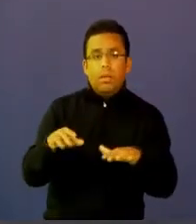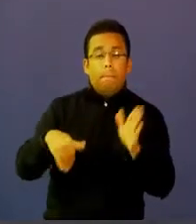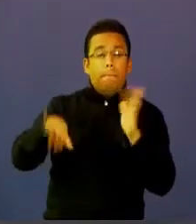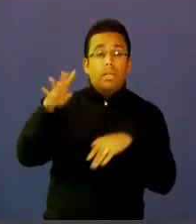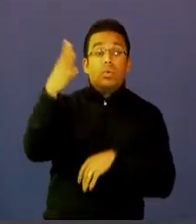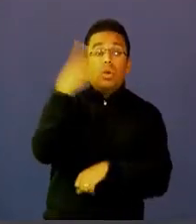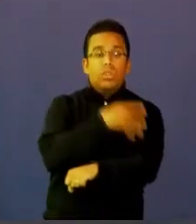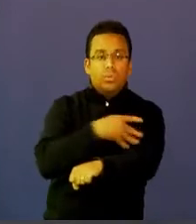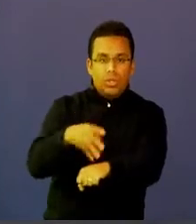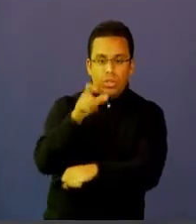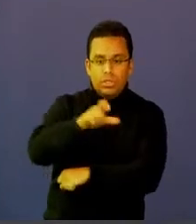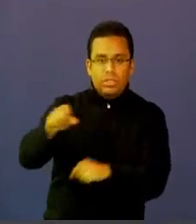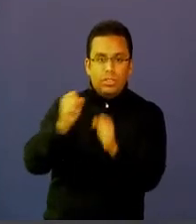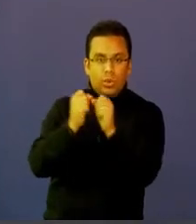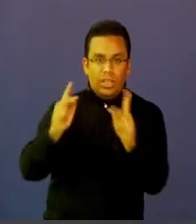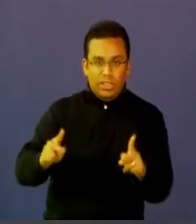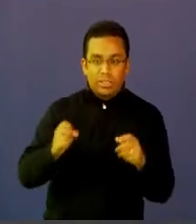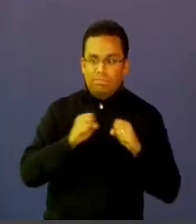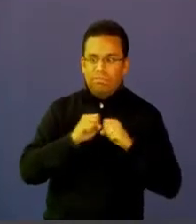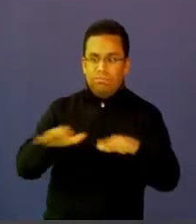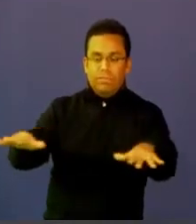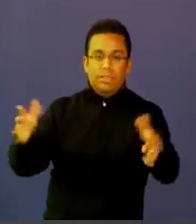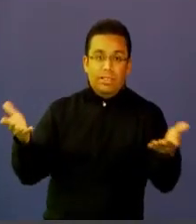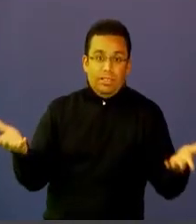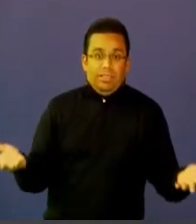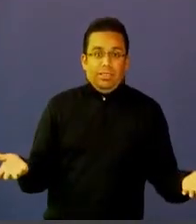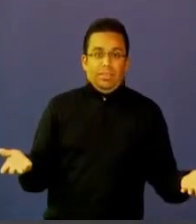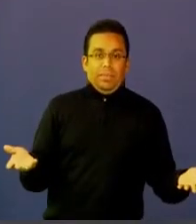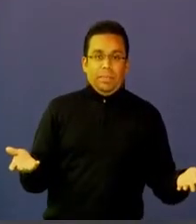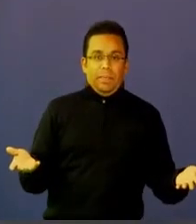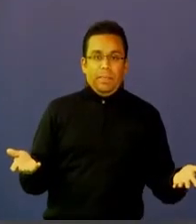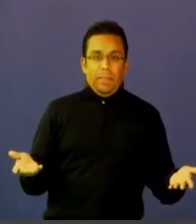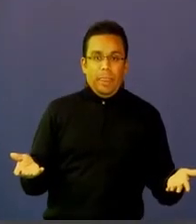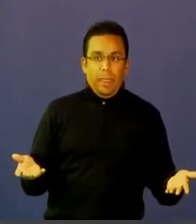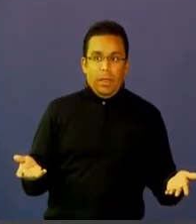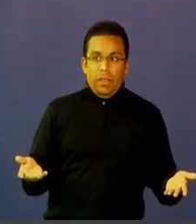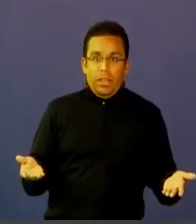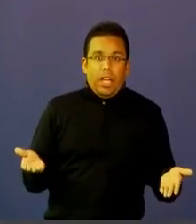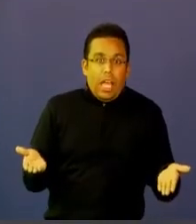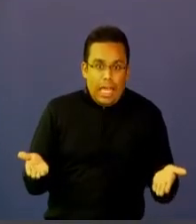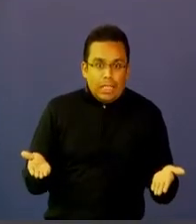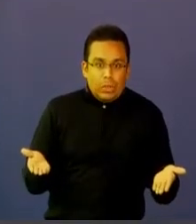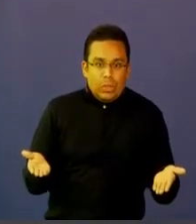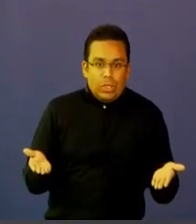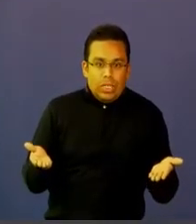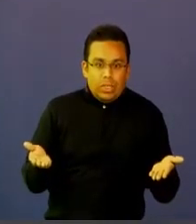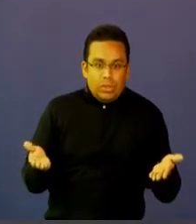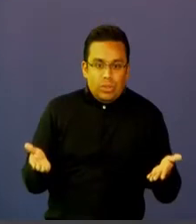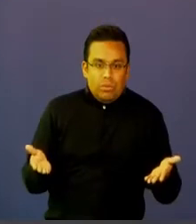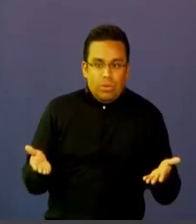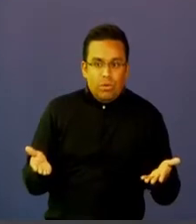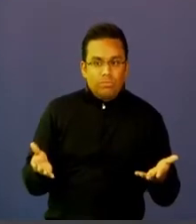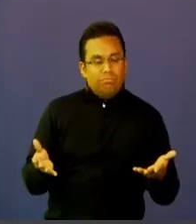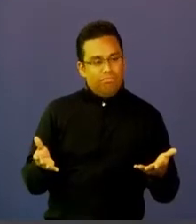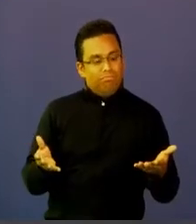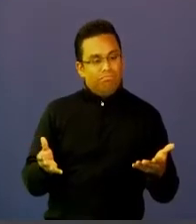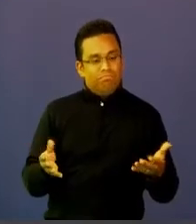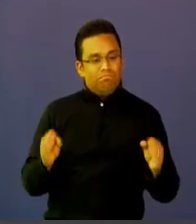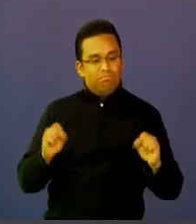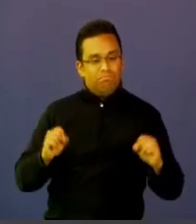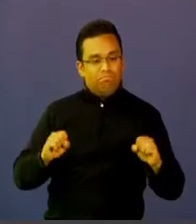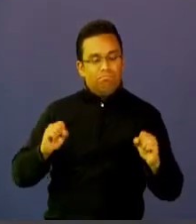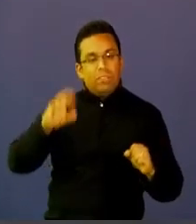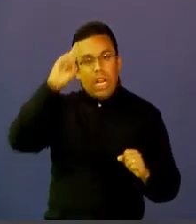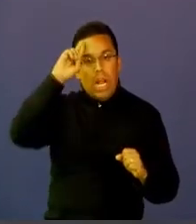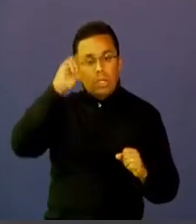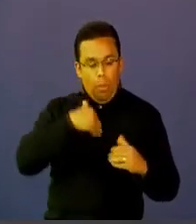a más de 4 millones de estudiantes entonces eso eso es lo que nos lleva es a concluir que definitivamente este